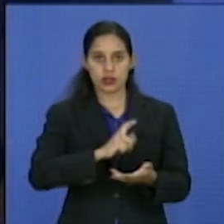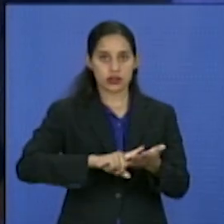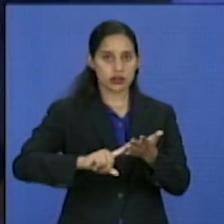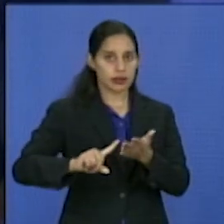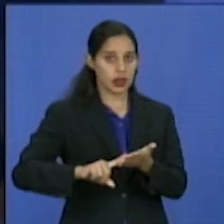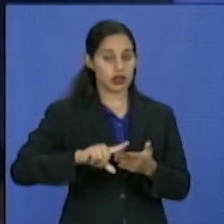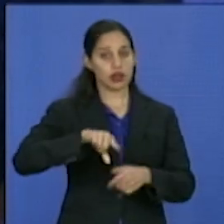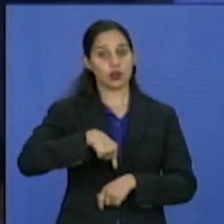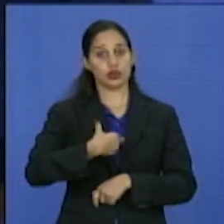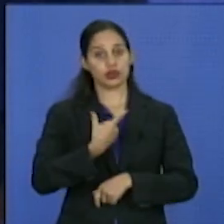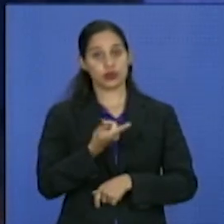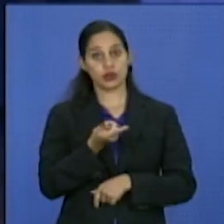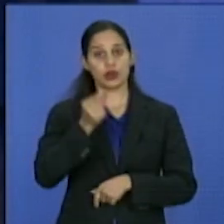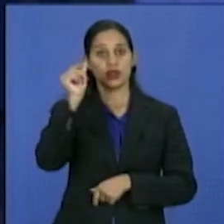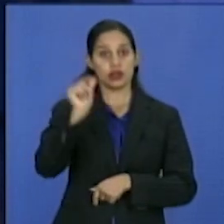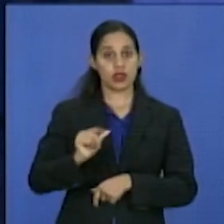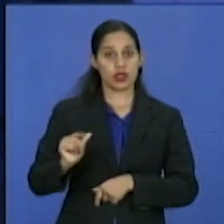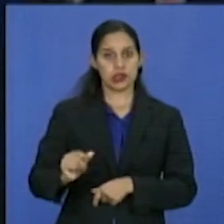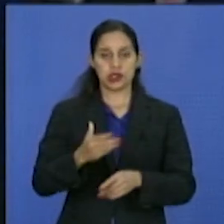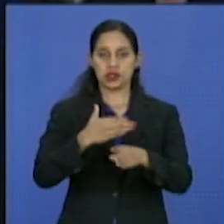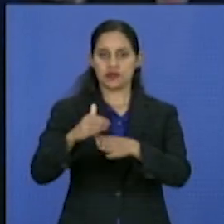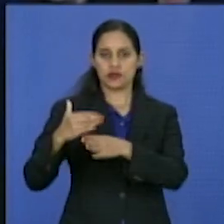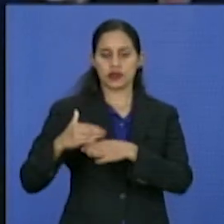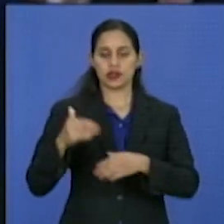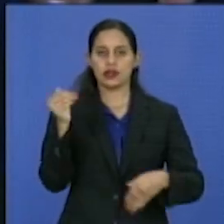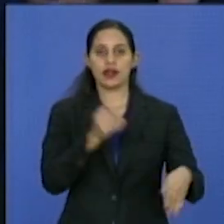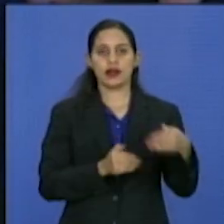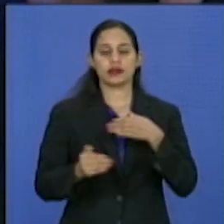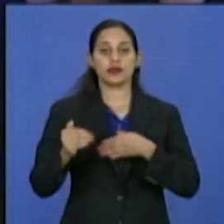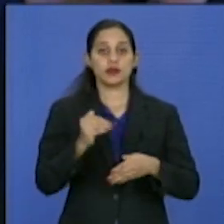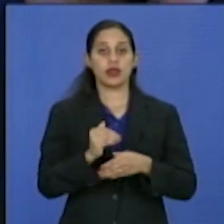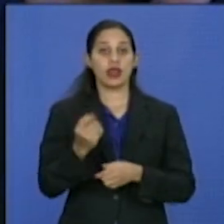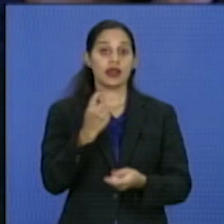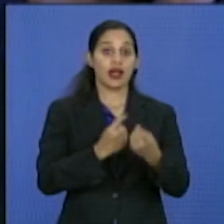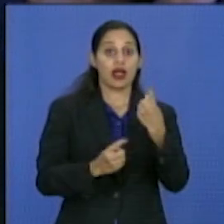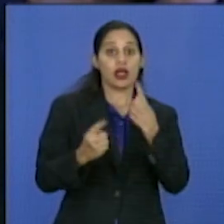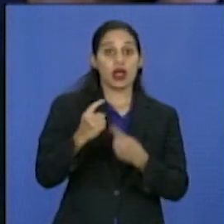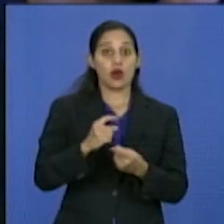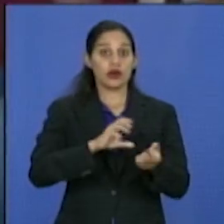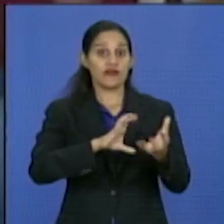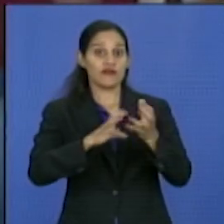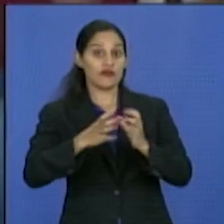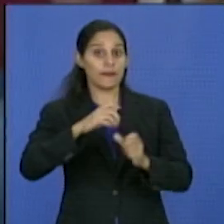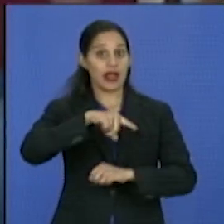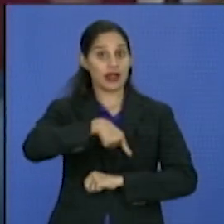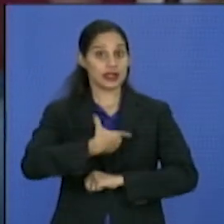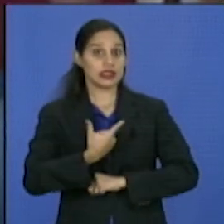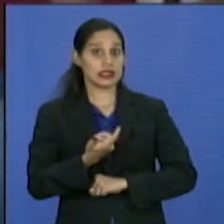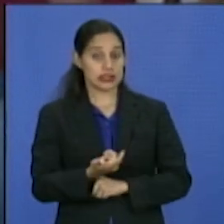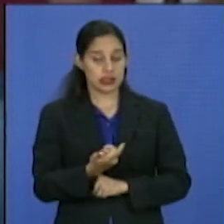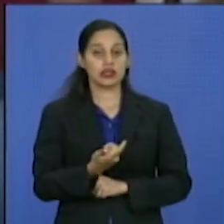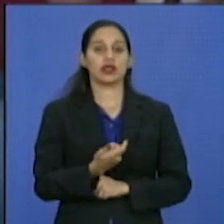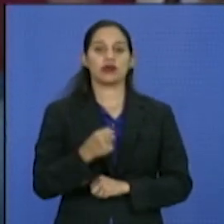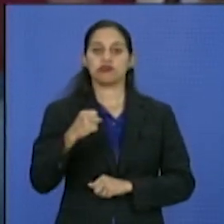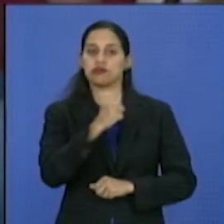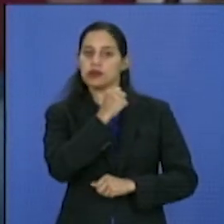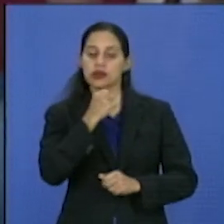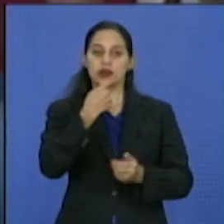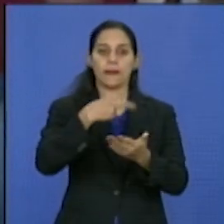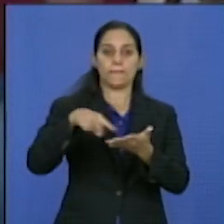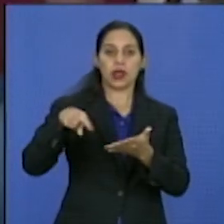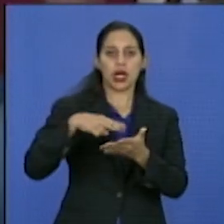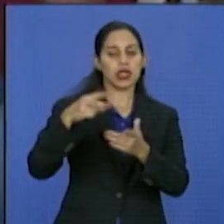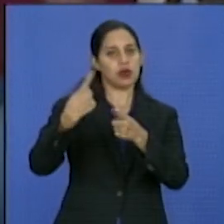Cultura Italiana en Cuba contó con diversas actividades donde cada una de las manifestaciones artísticas se vieron representadas.